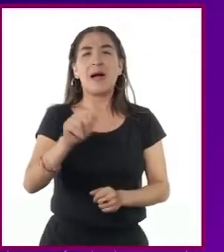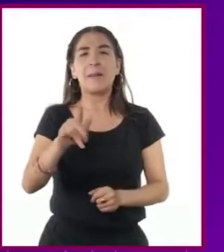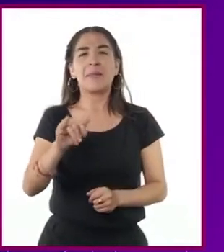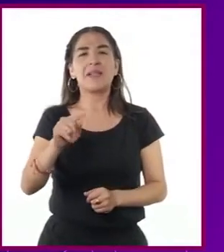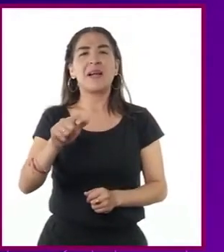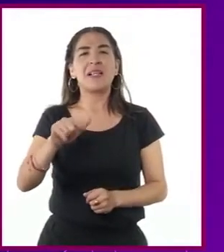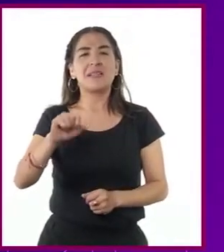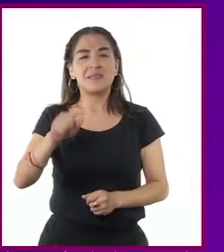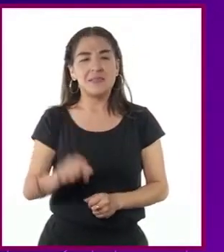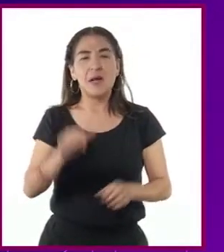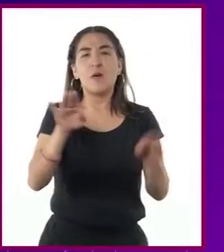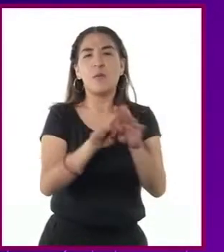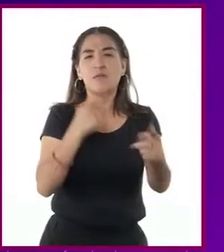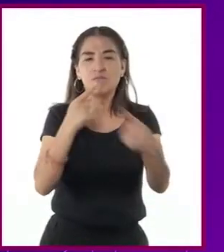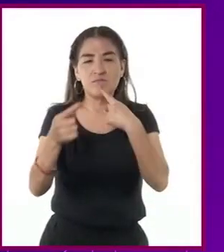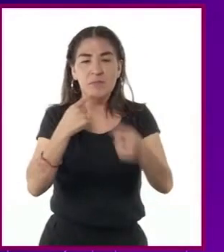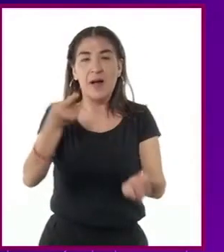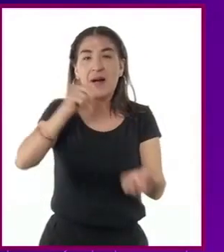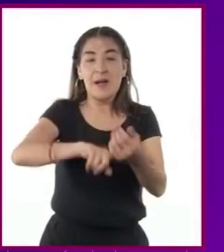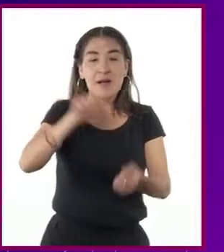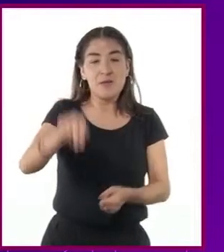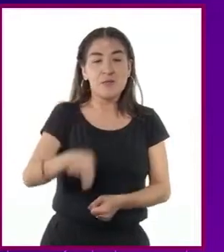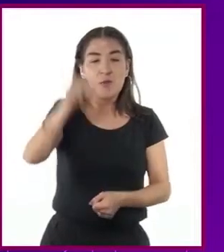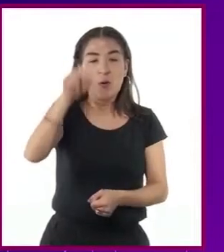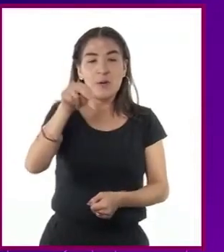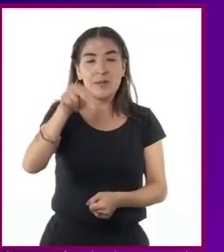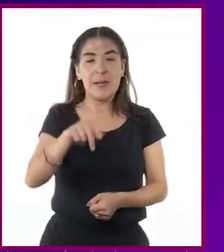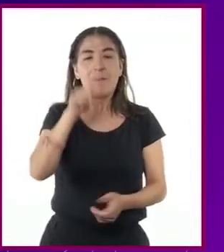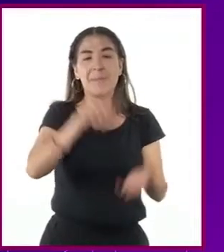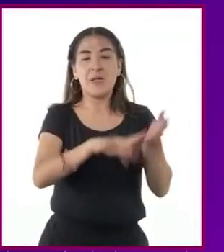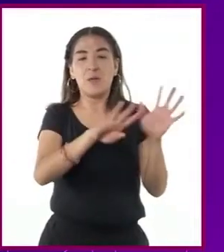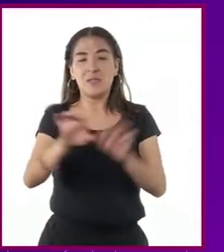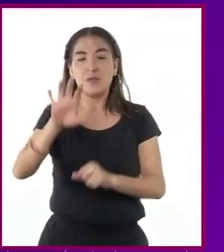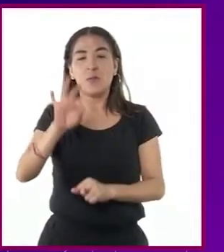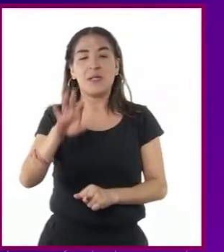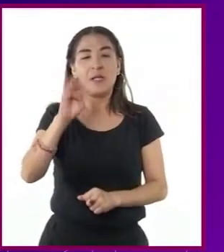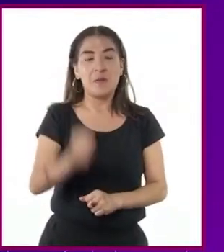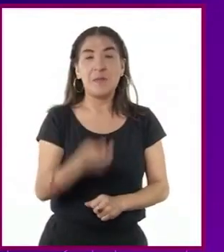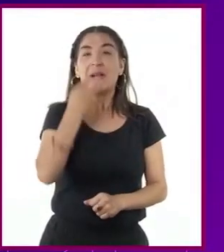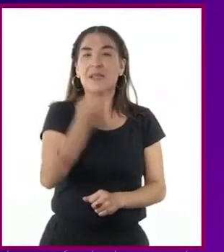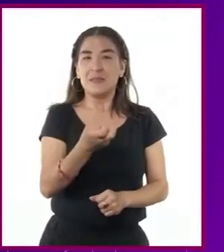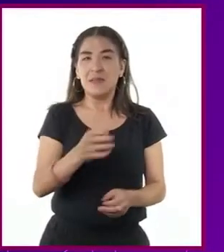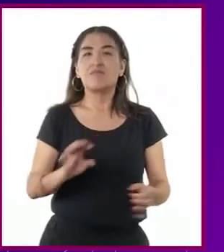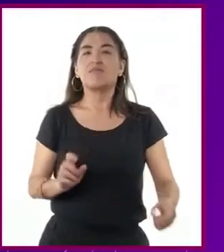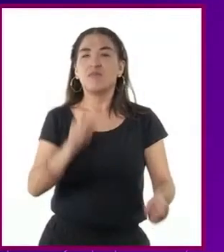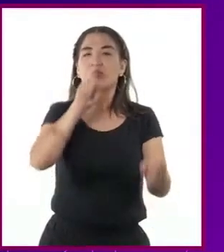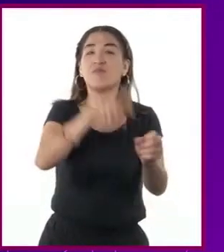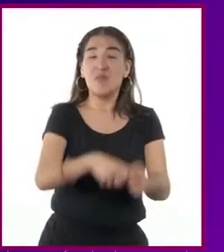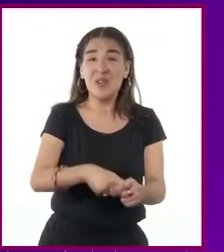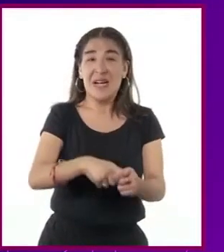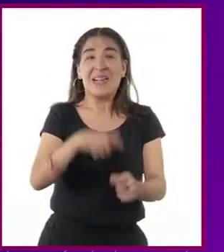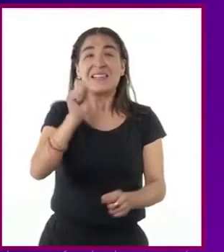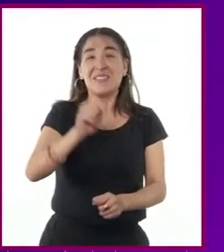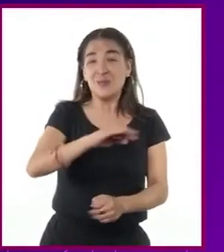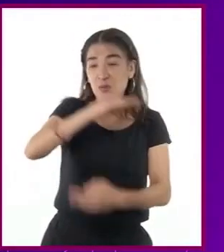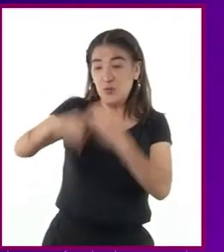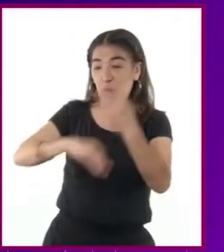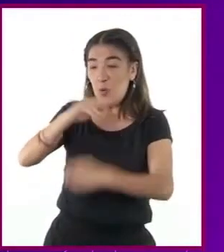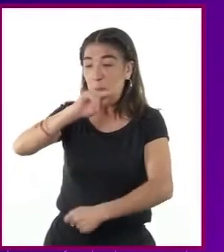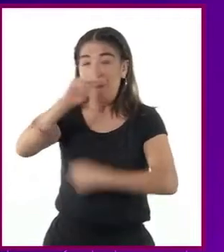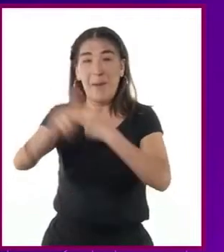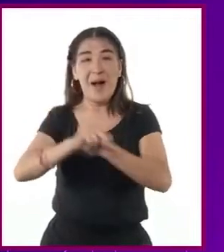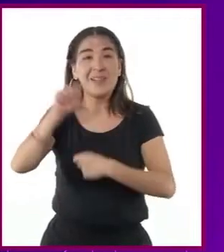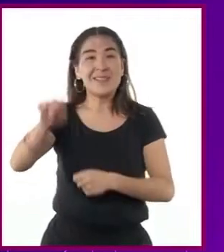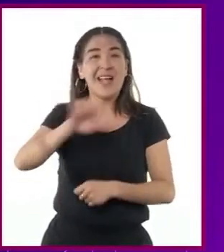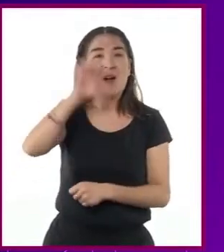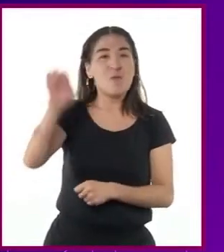organización del Tratado del Atlántico Norte en 1949, a la que se sumaron casi todos los países de Europa